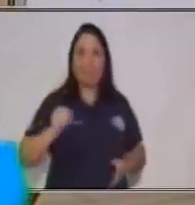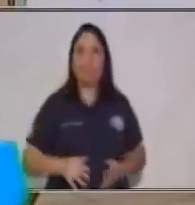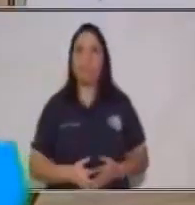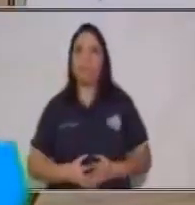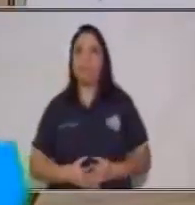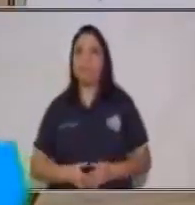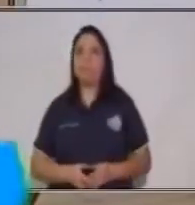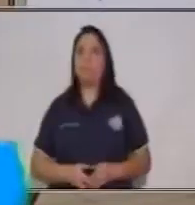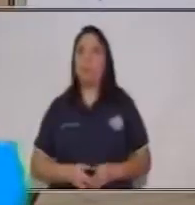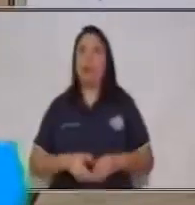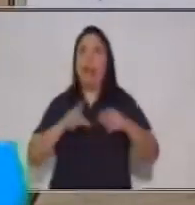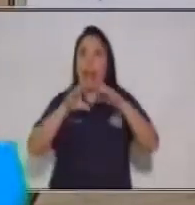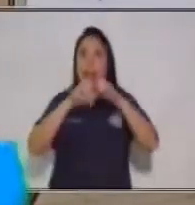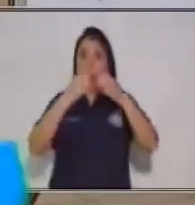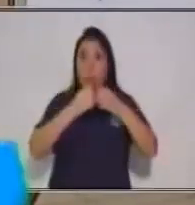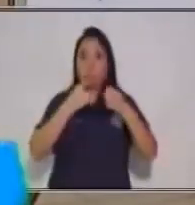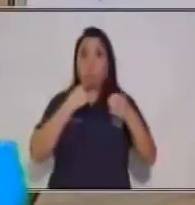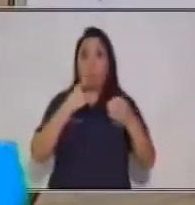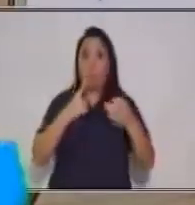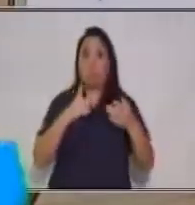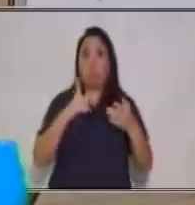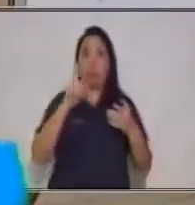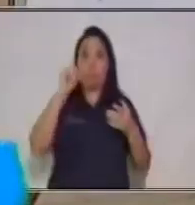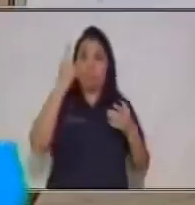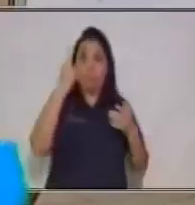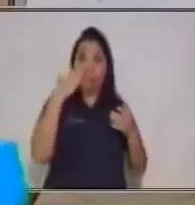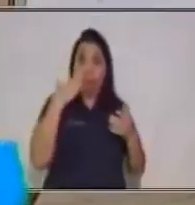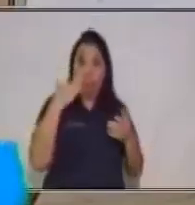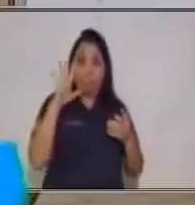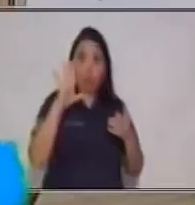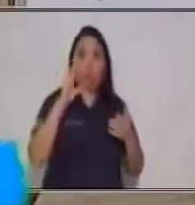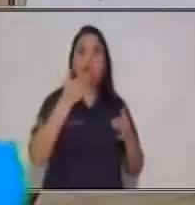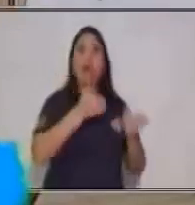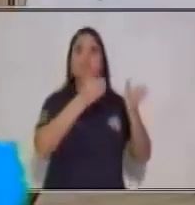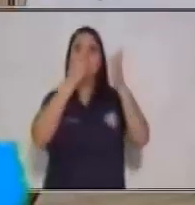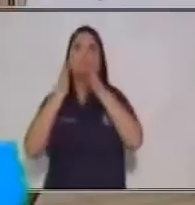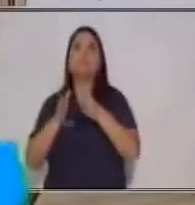Entonces, si este es nuestro primer intento, ¿cuál crees tú que es el siguiente paso?